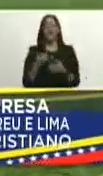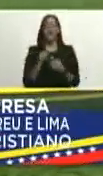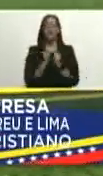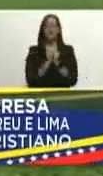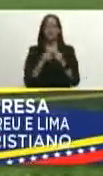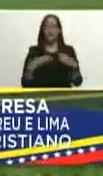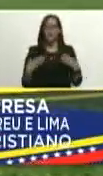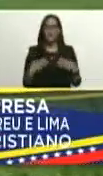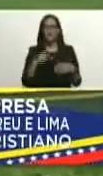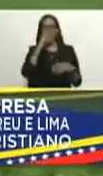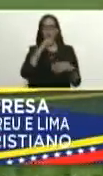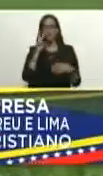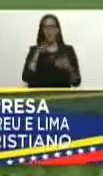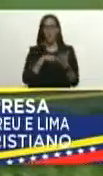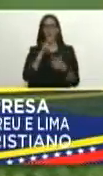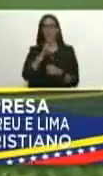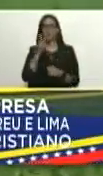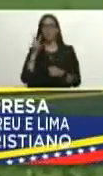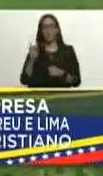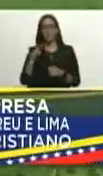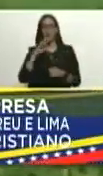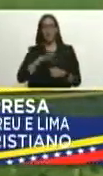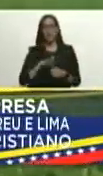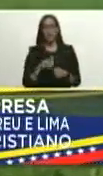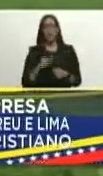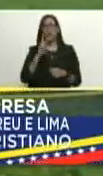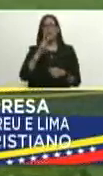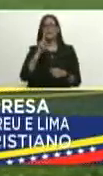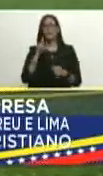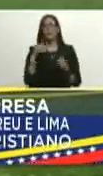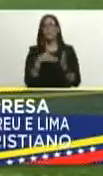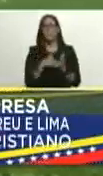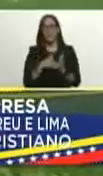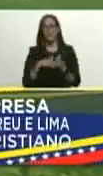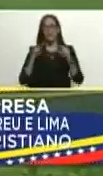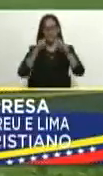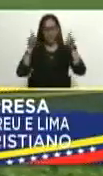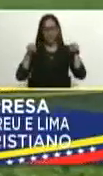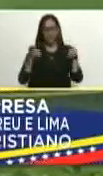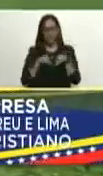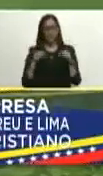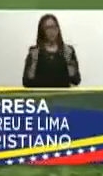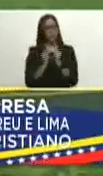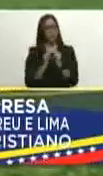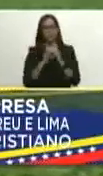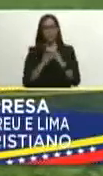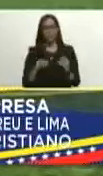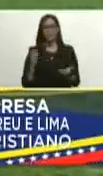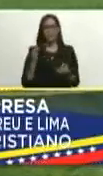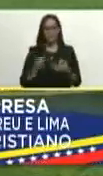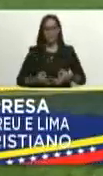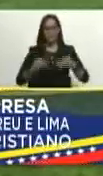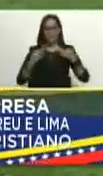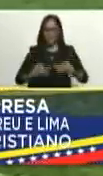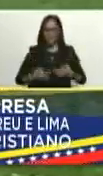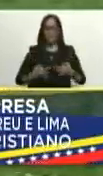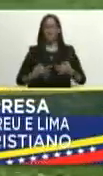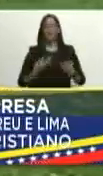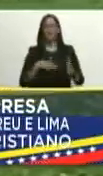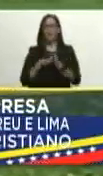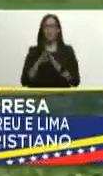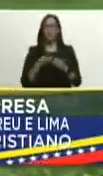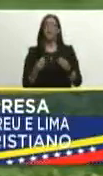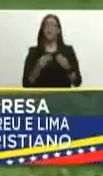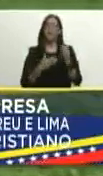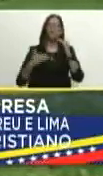que en el año dos mil veintidós estuvimos en las 21 mil hectáreas de tal manera que con toda certeza vamos a superar y por mucho lo que